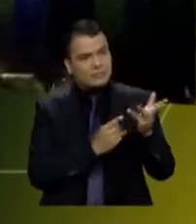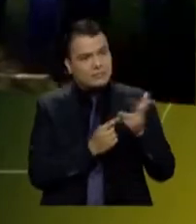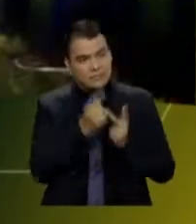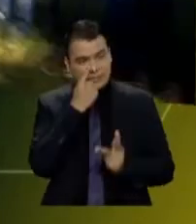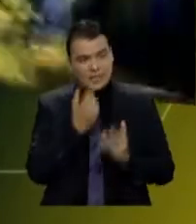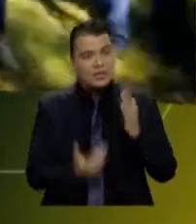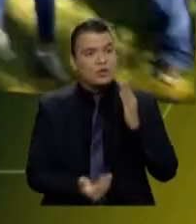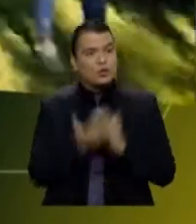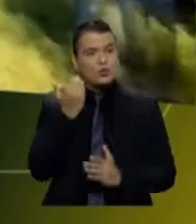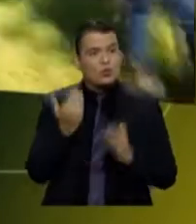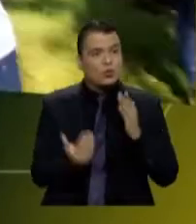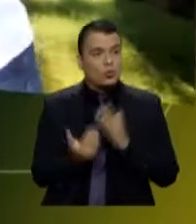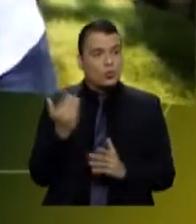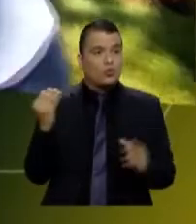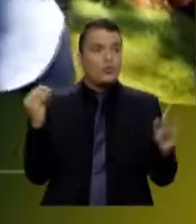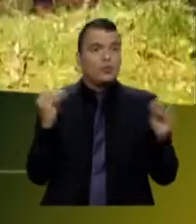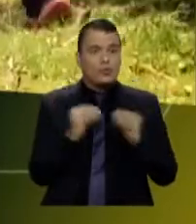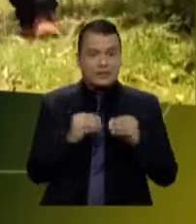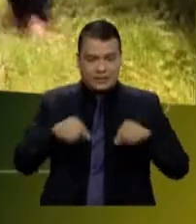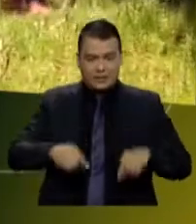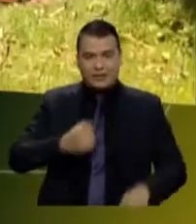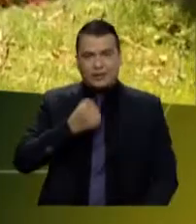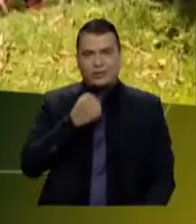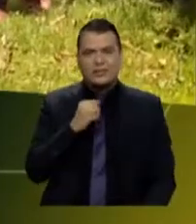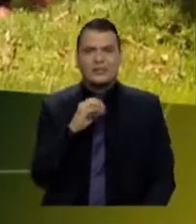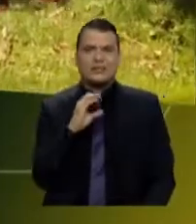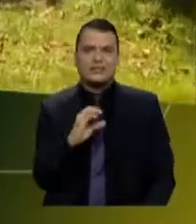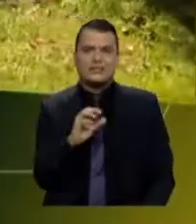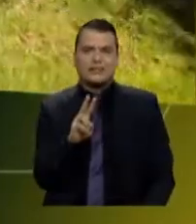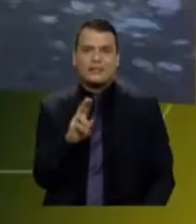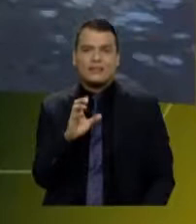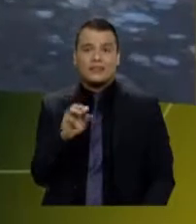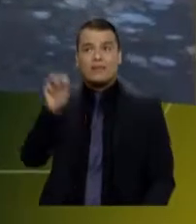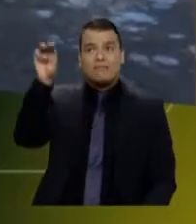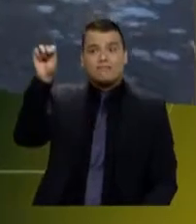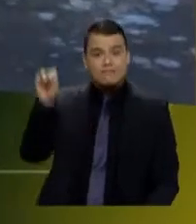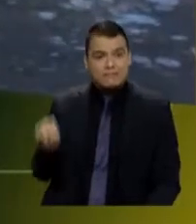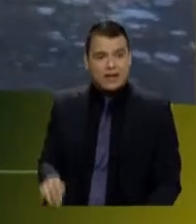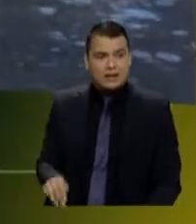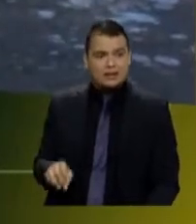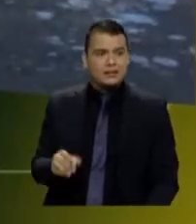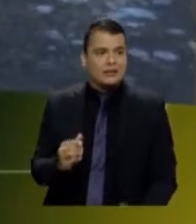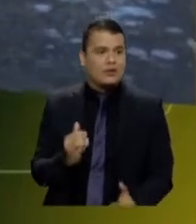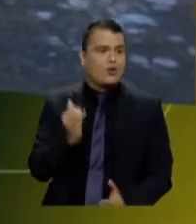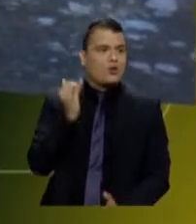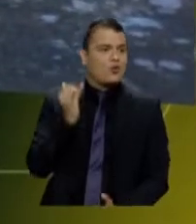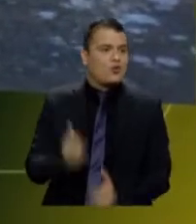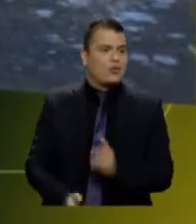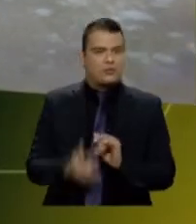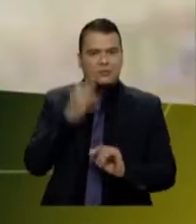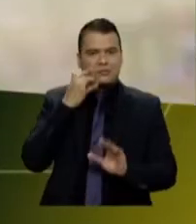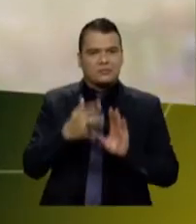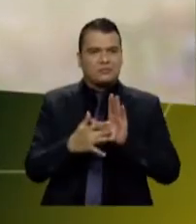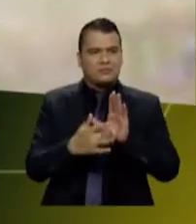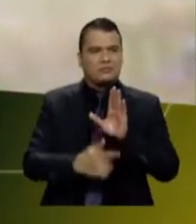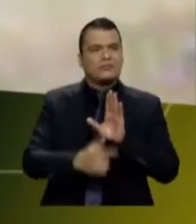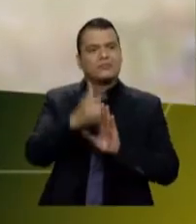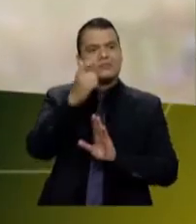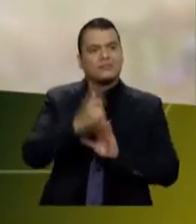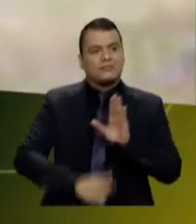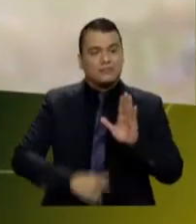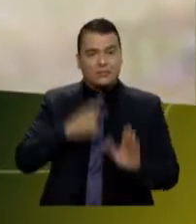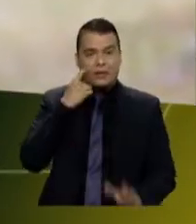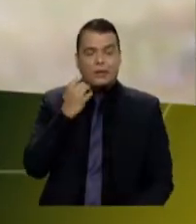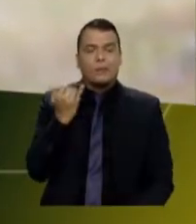sorpresas que tenemos y, claro, en el informativo aquí, todos los martes, en el segmento final, vamos a ver cada